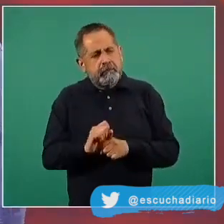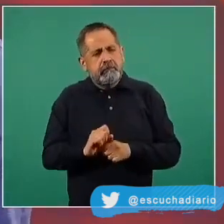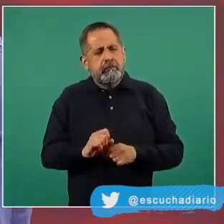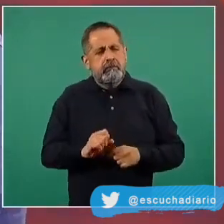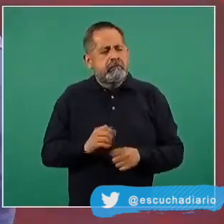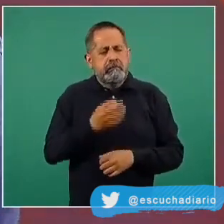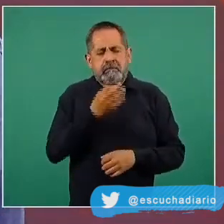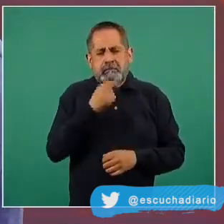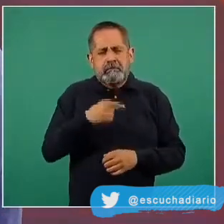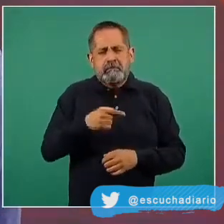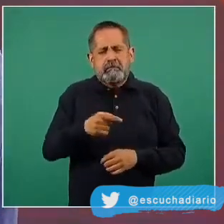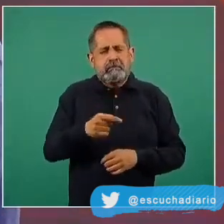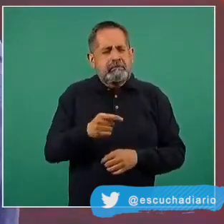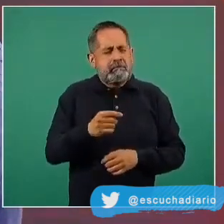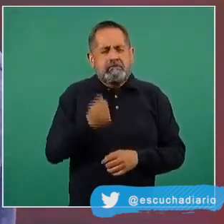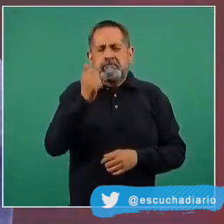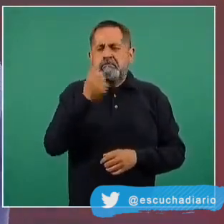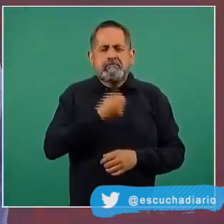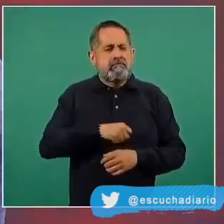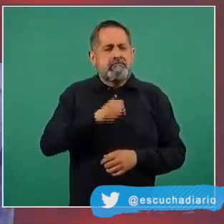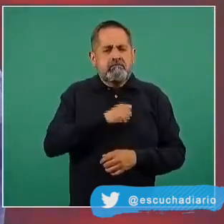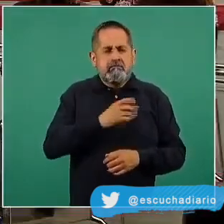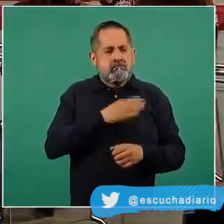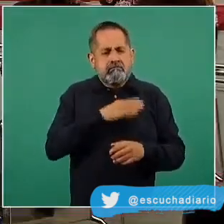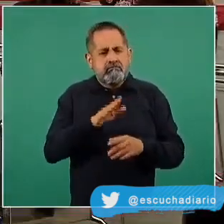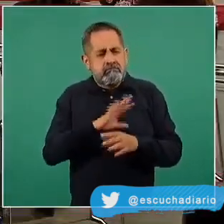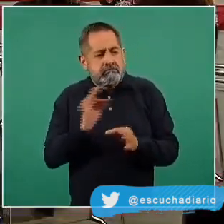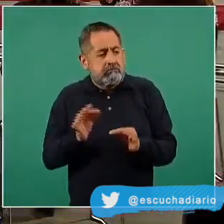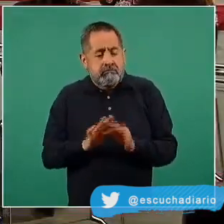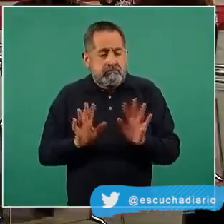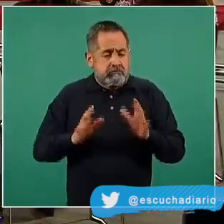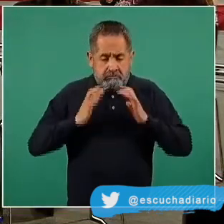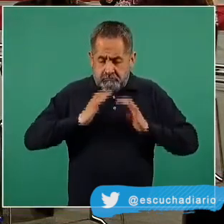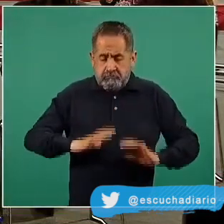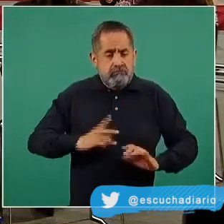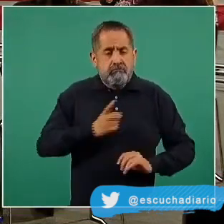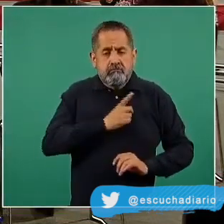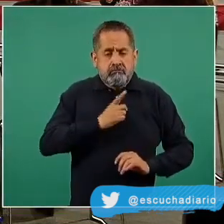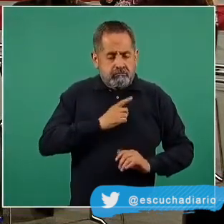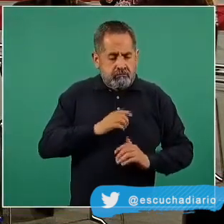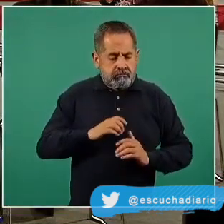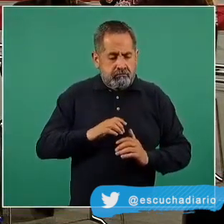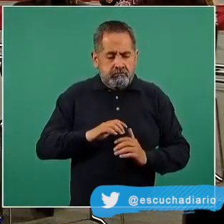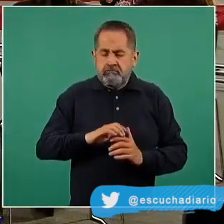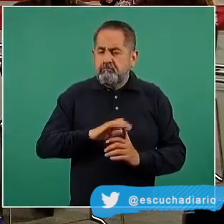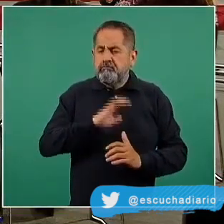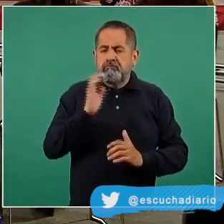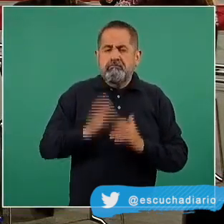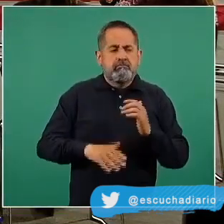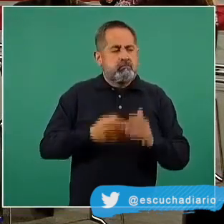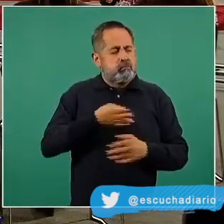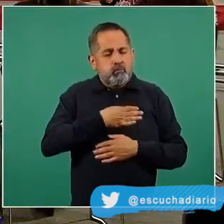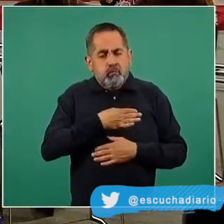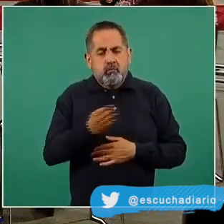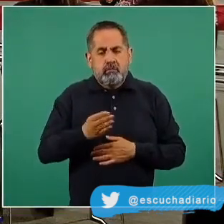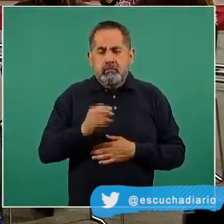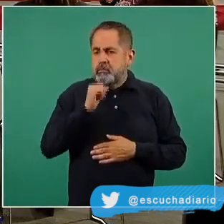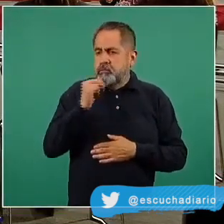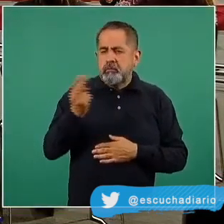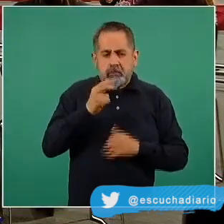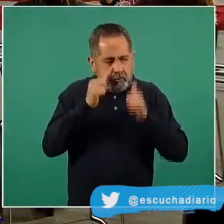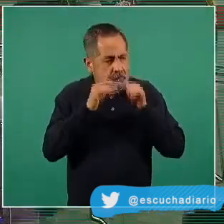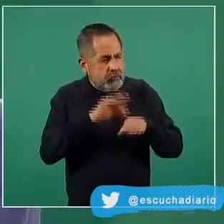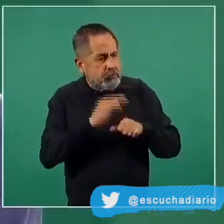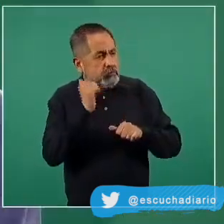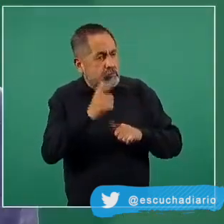totalmente o, simple y llanamente, se recuperan totalmente. No necesitan seguimiento médico